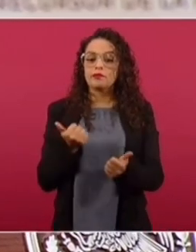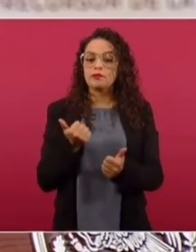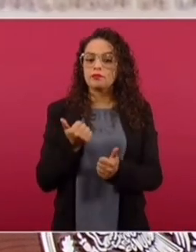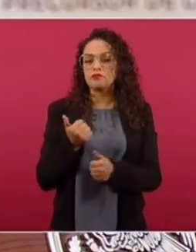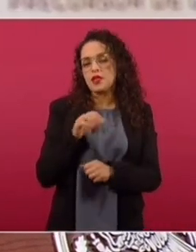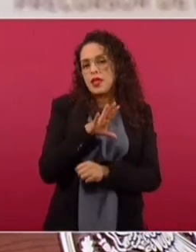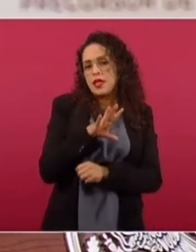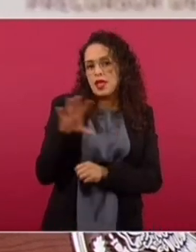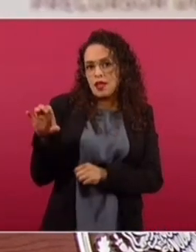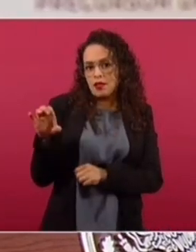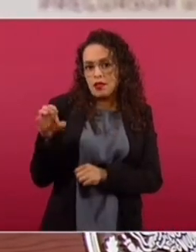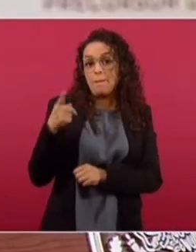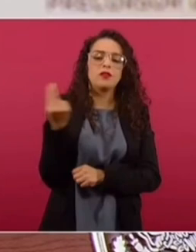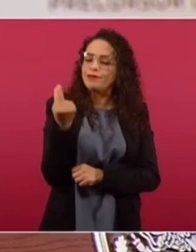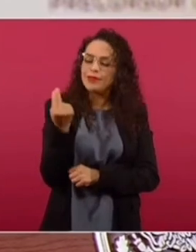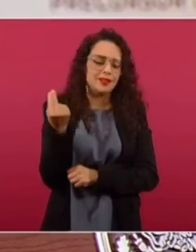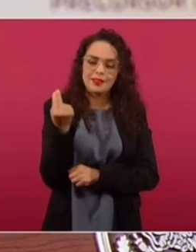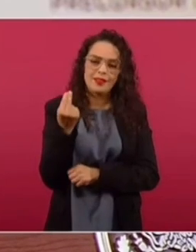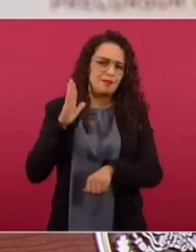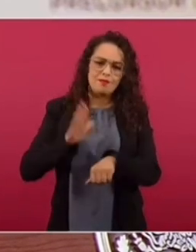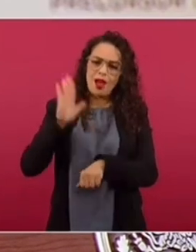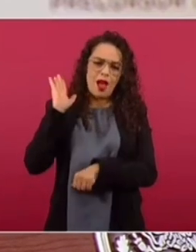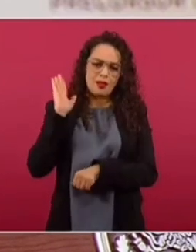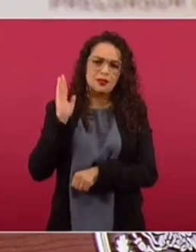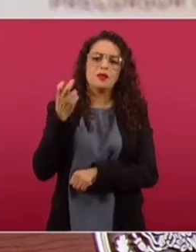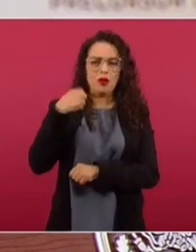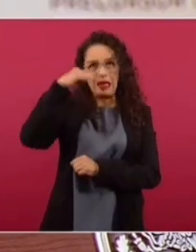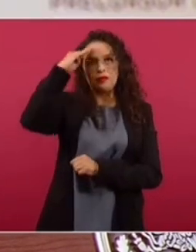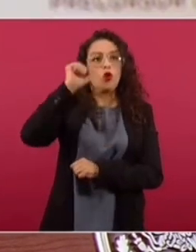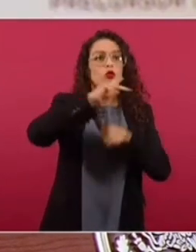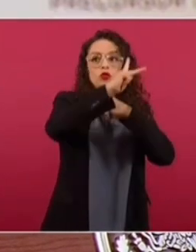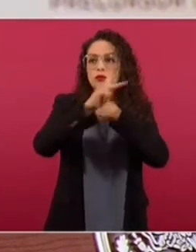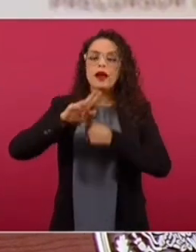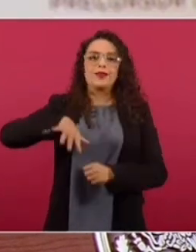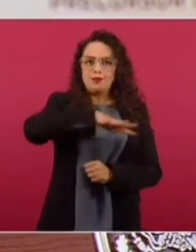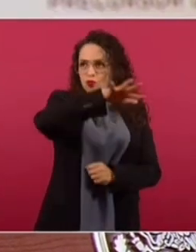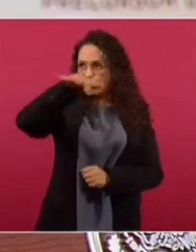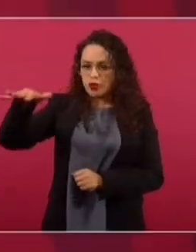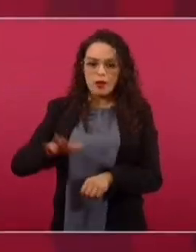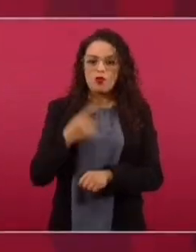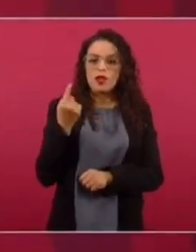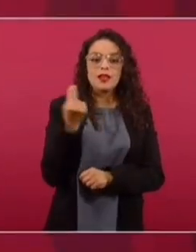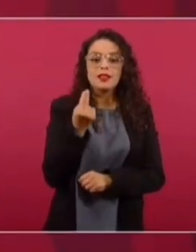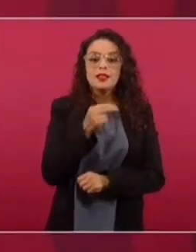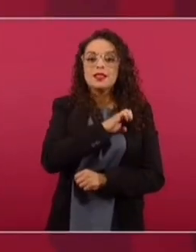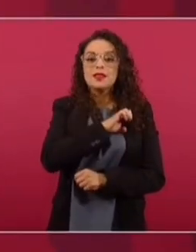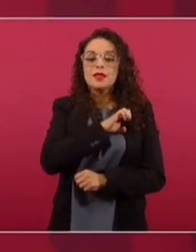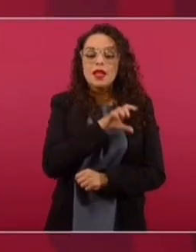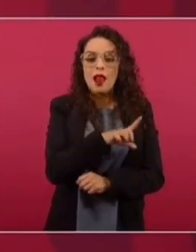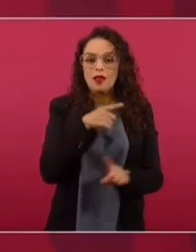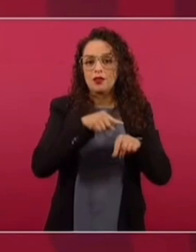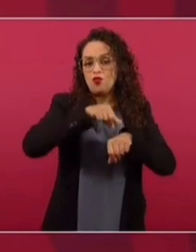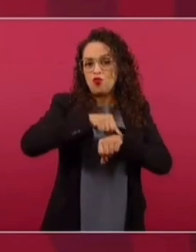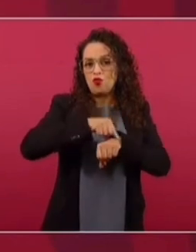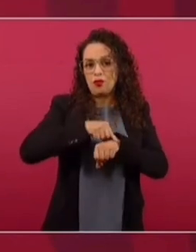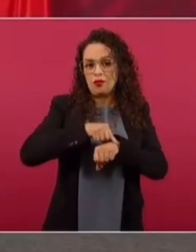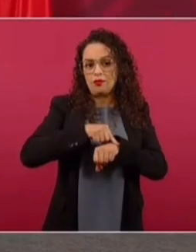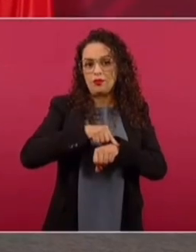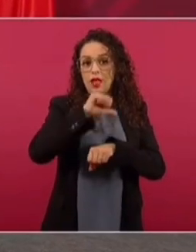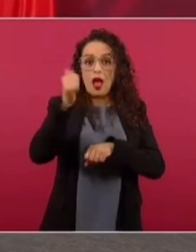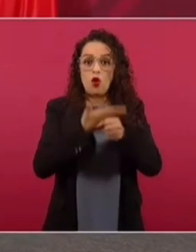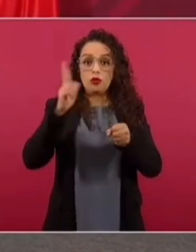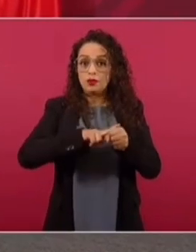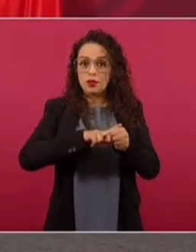primeros, pero vamos a necesitar más y vamos también a buscar en otros países, porque necesitamos tener especialistas en todos los